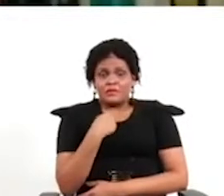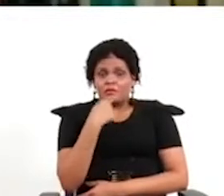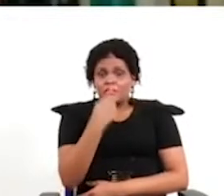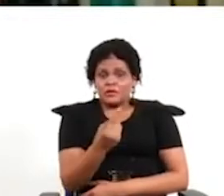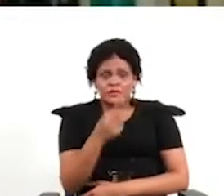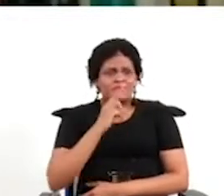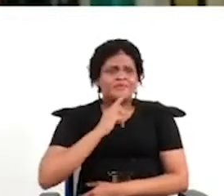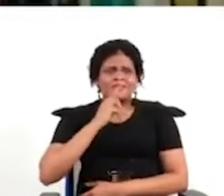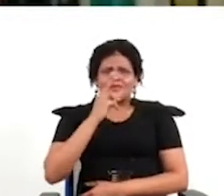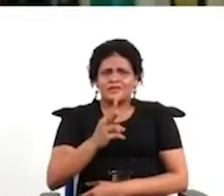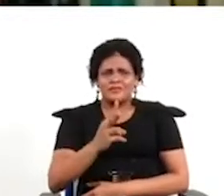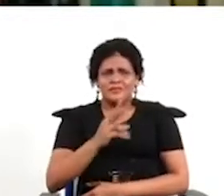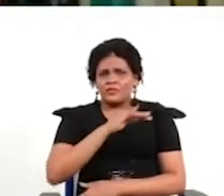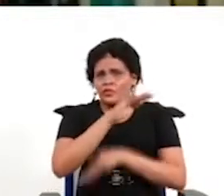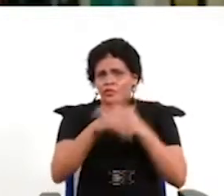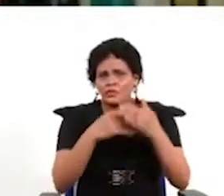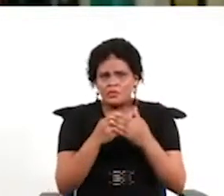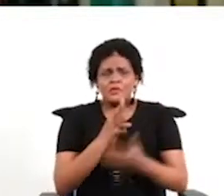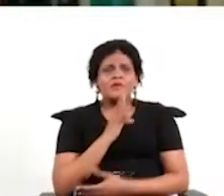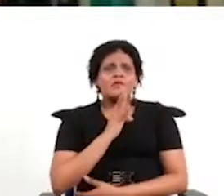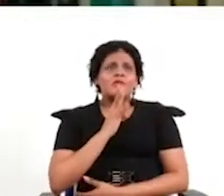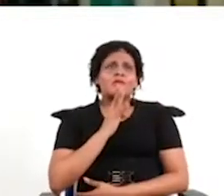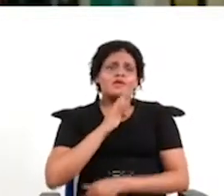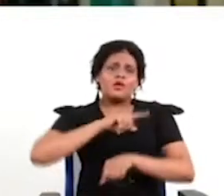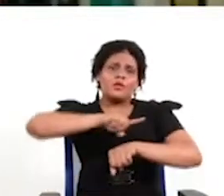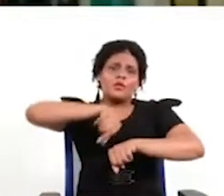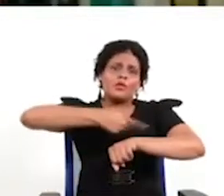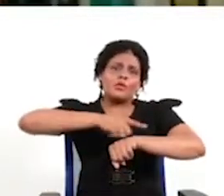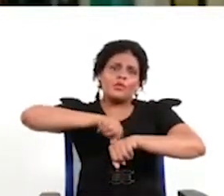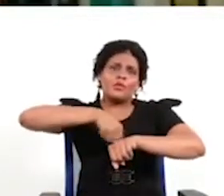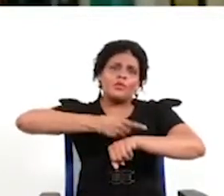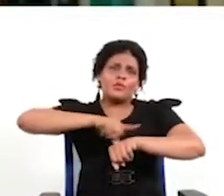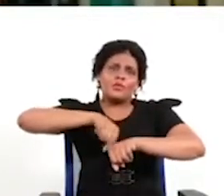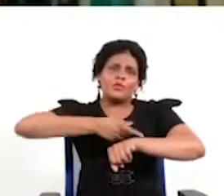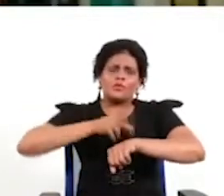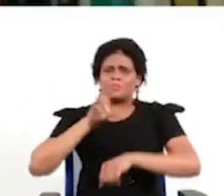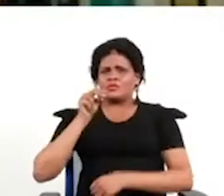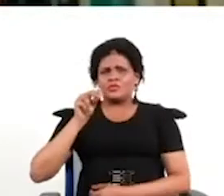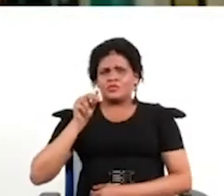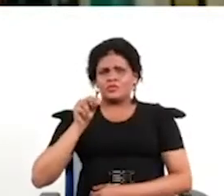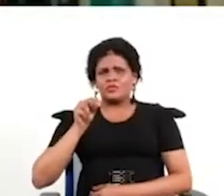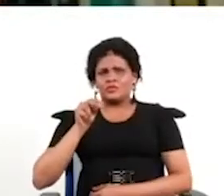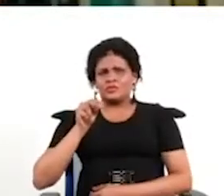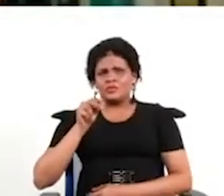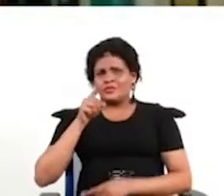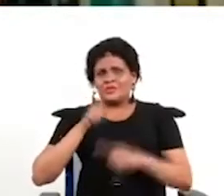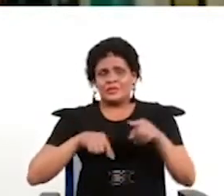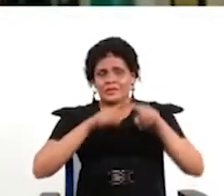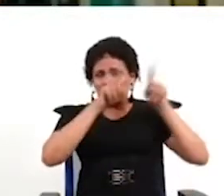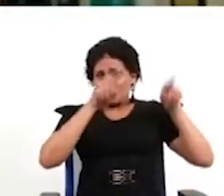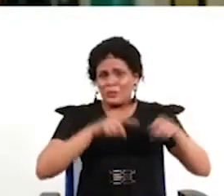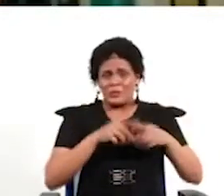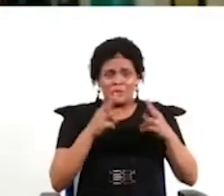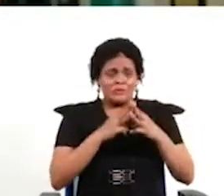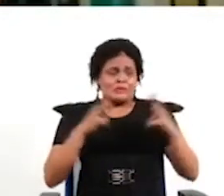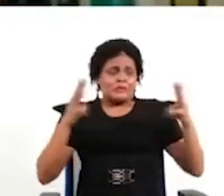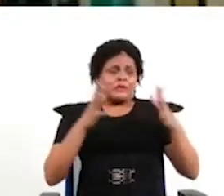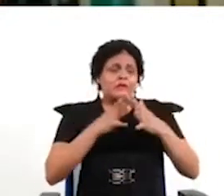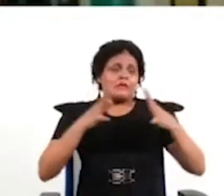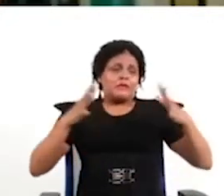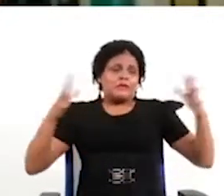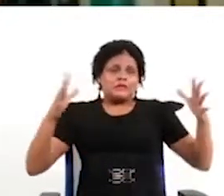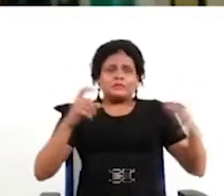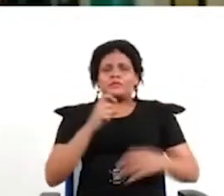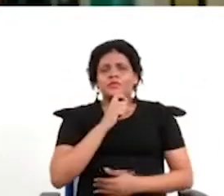cuando ponemos a mucha gente a hablar durante horas y horas después lo que tenemos son documentos extensísimos donde es muy